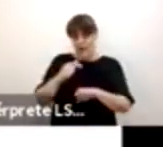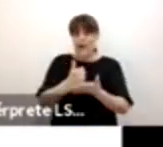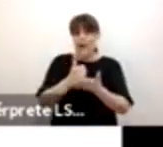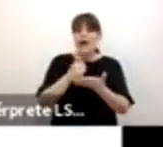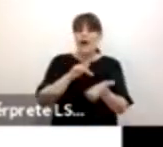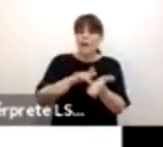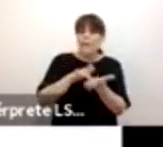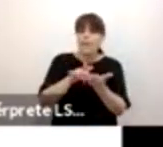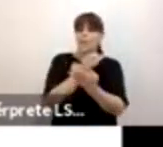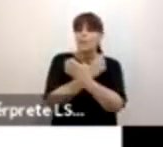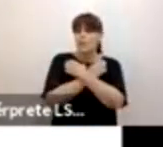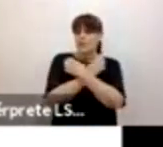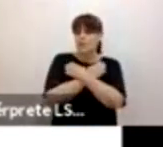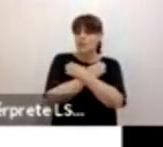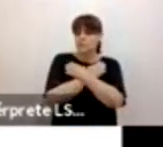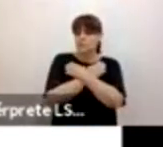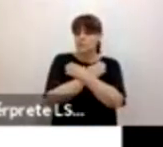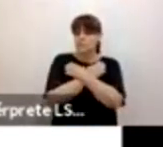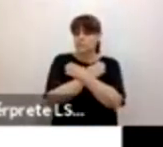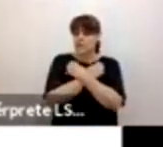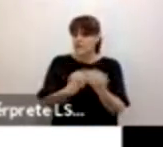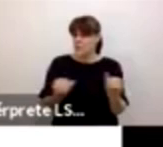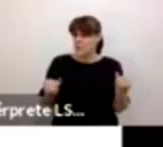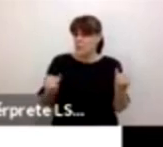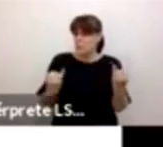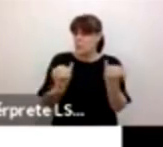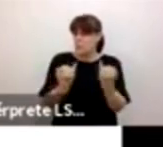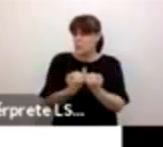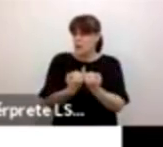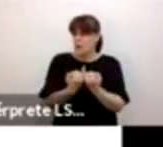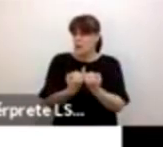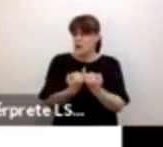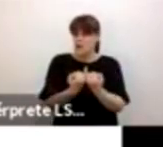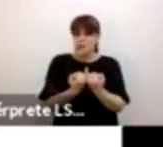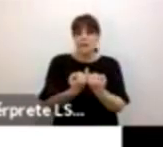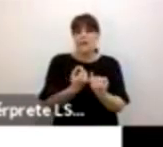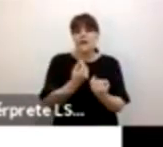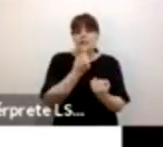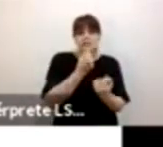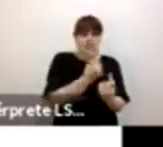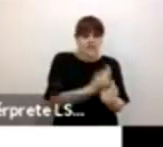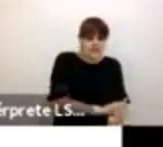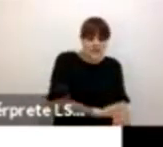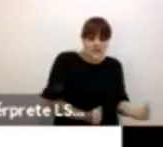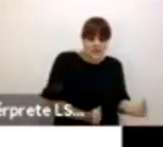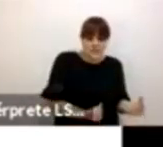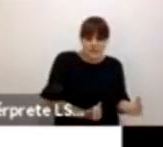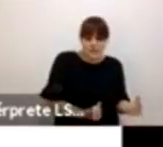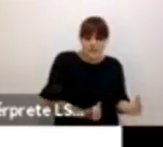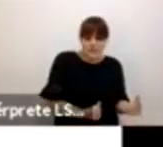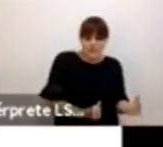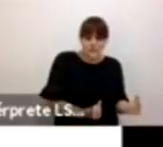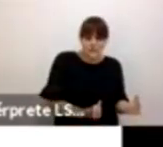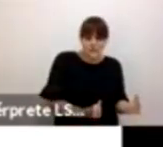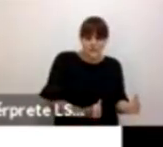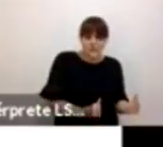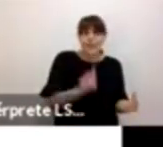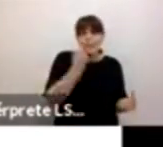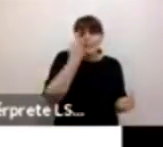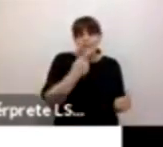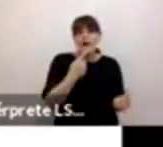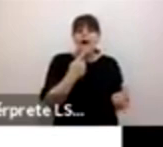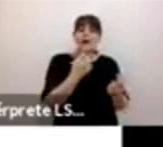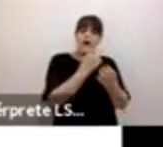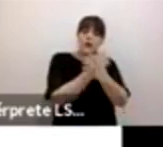necesariamente es lo mismo cuando hablamos del acceso de la primera infancia, ya no llegamos a la educación, sino a los cuidados